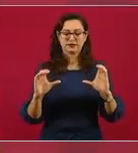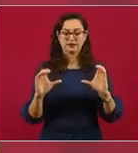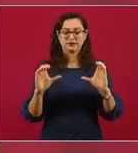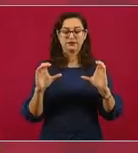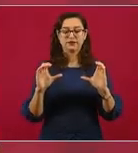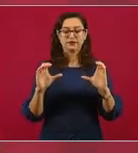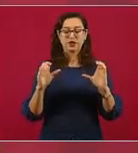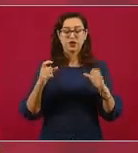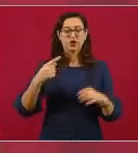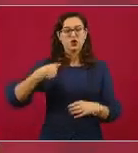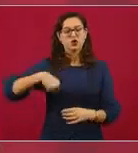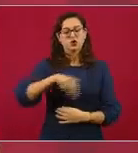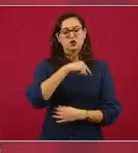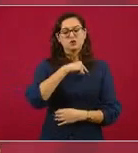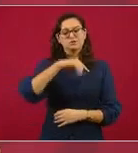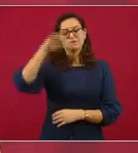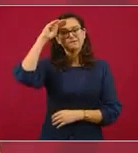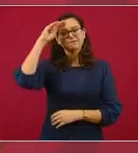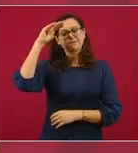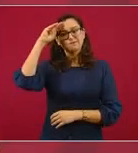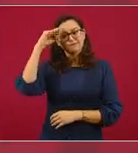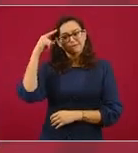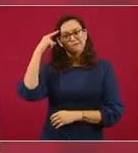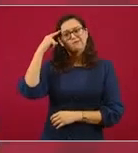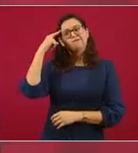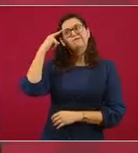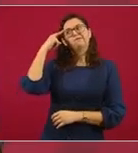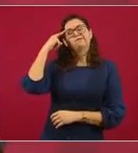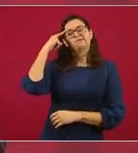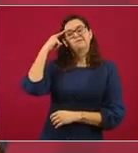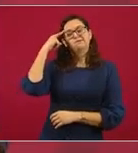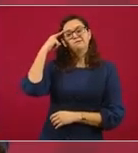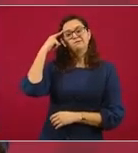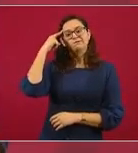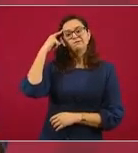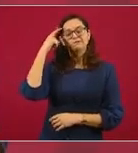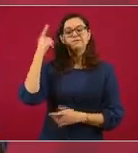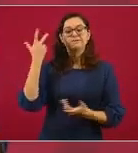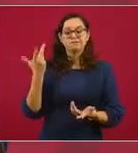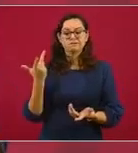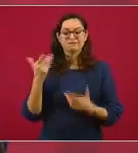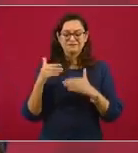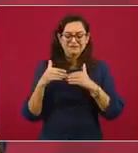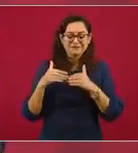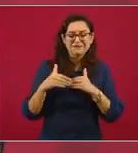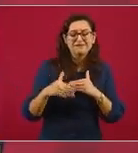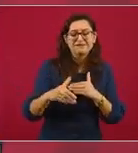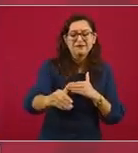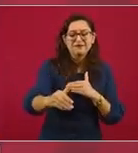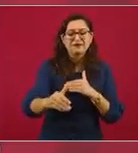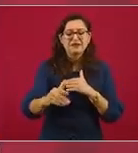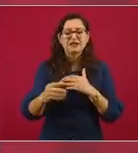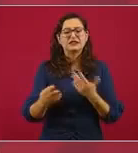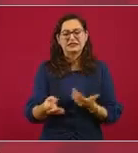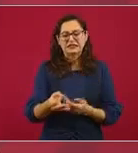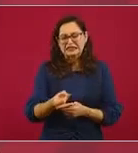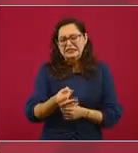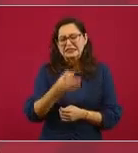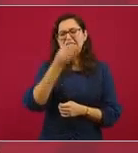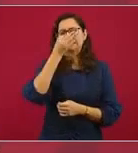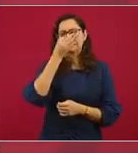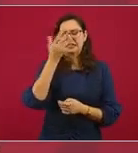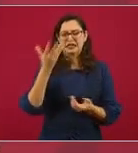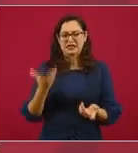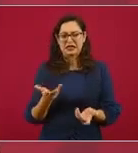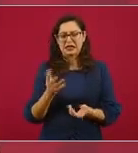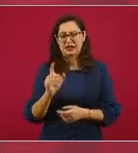muy poco para el 24. Yo les hablaba del